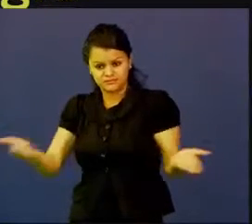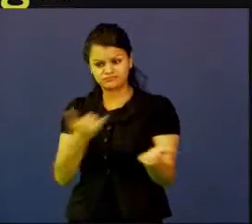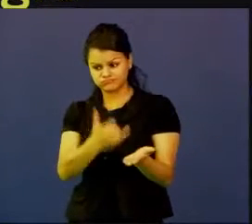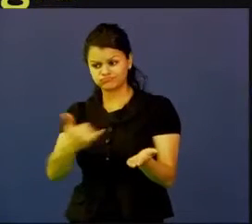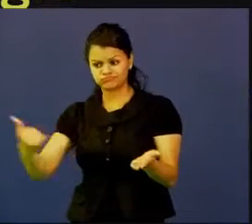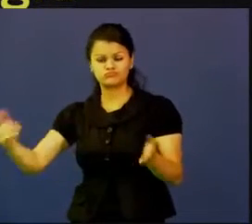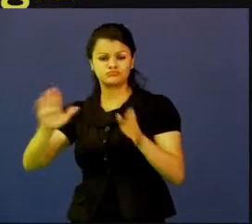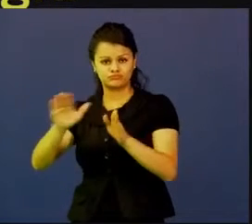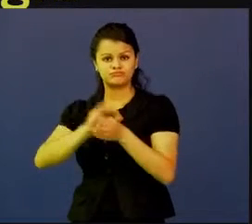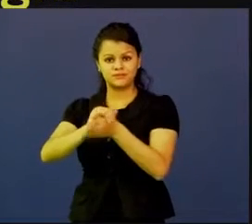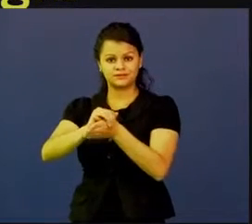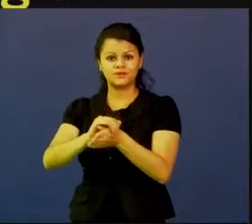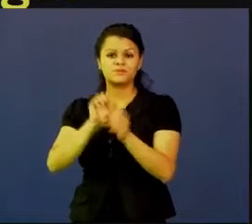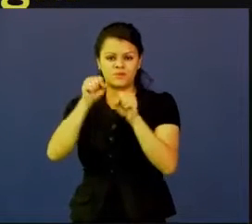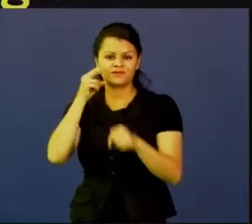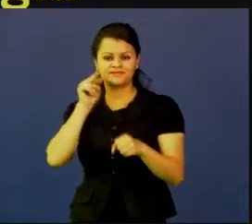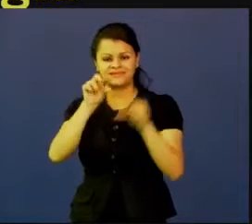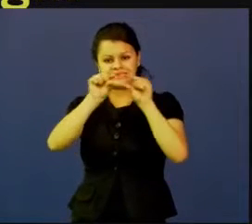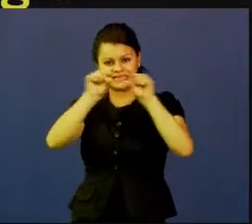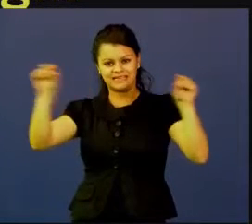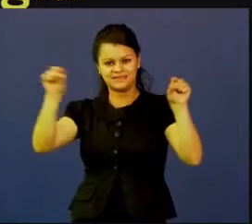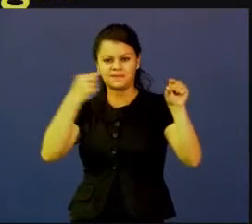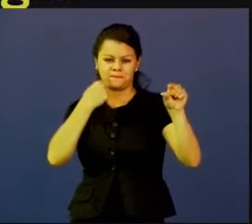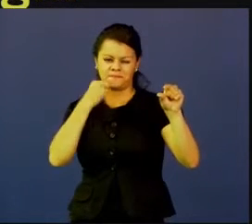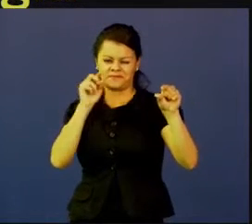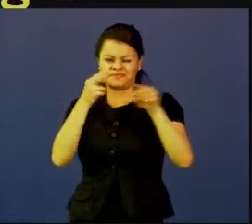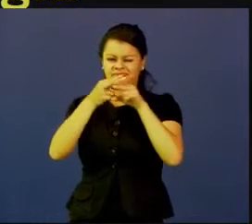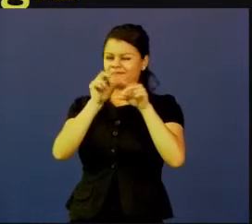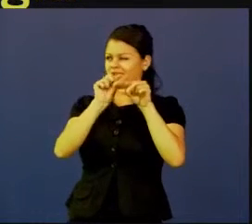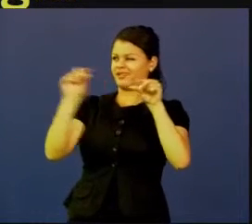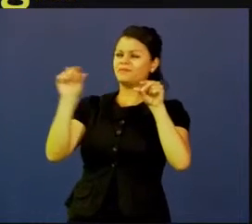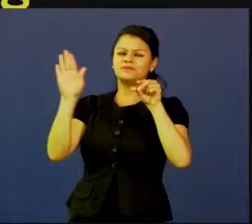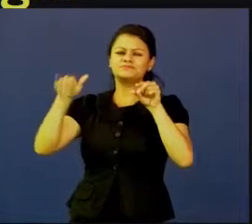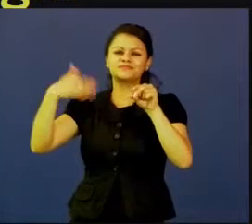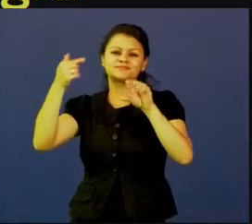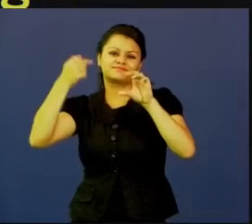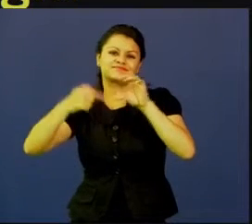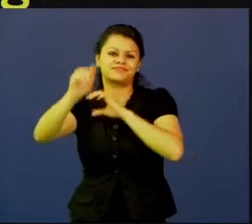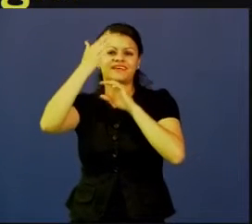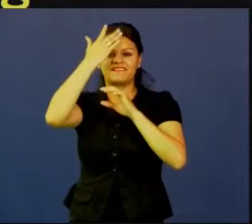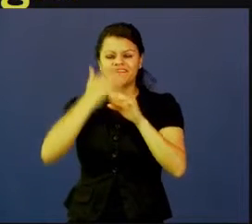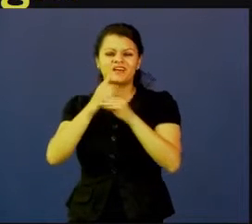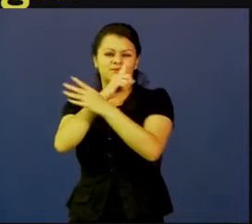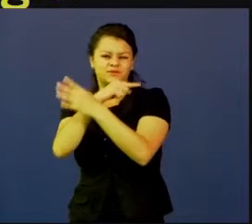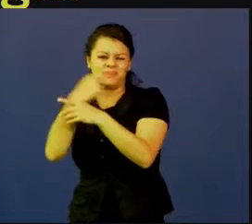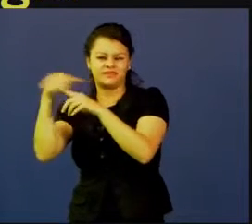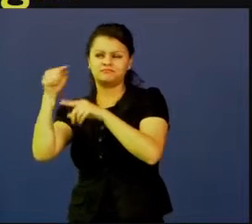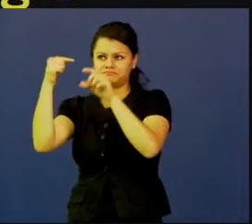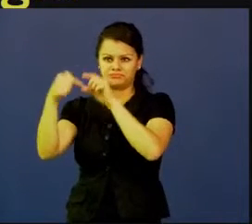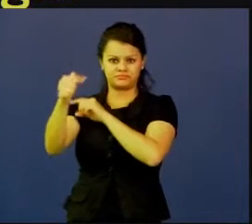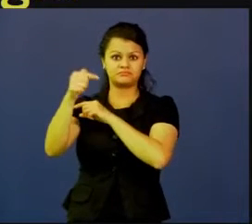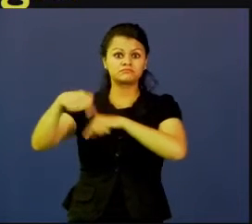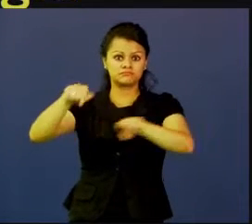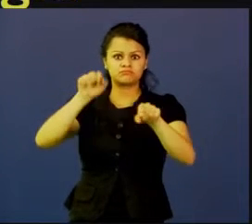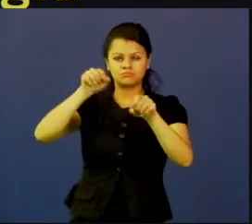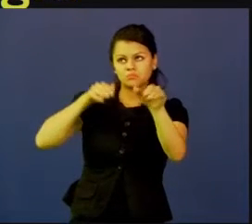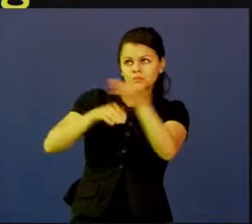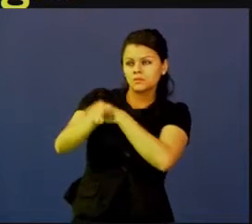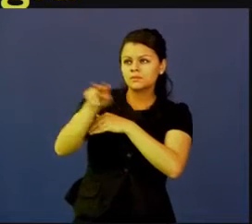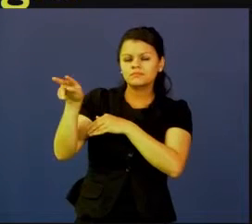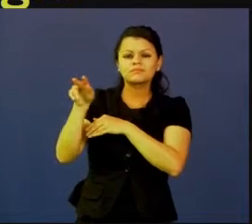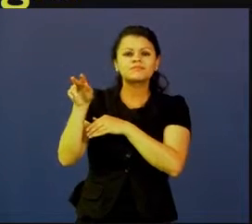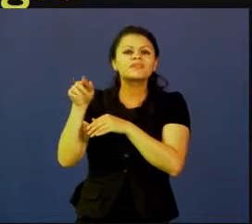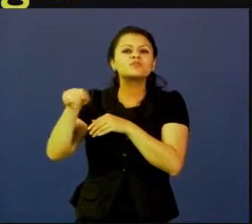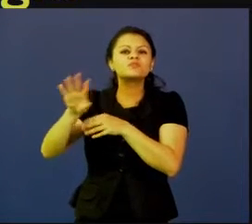encontrar en ese link, que está súper difícil, pero las vamos a compartir seguramente en las redes sociales, para que ustedes puedan entrar, es un prototipo, nosotros hacemos lo